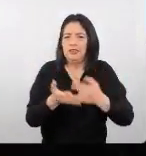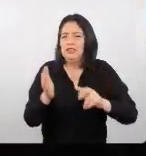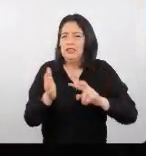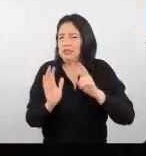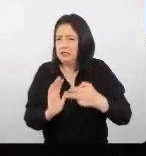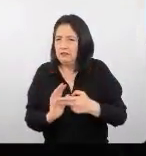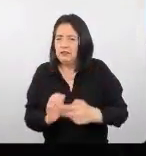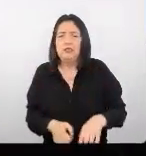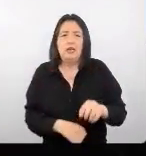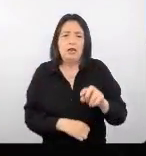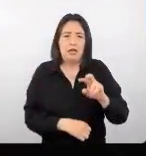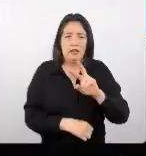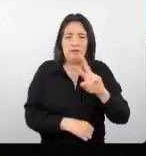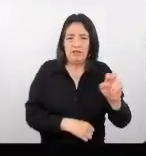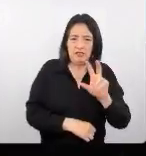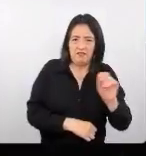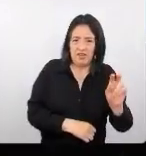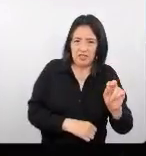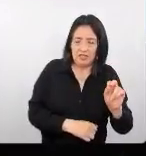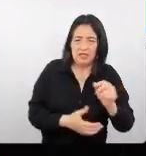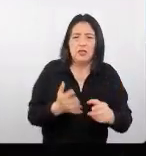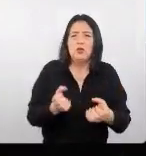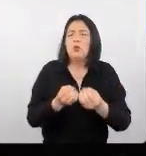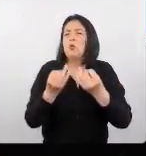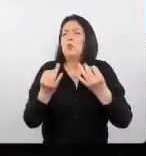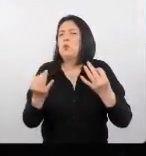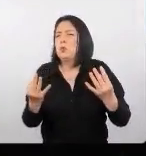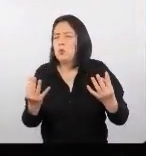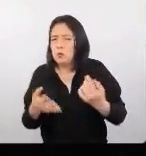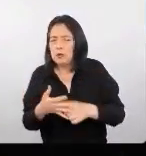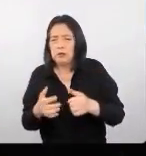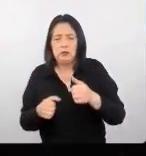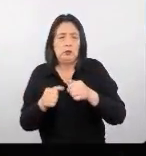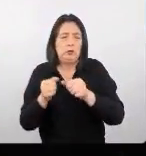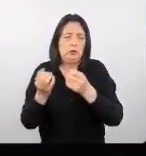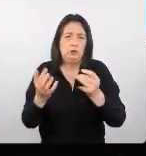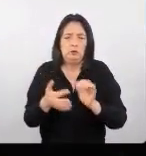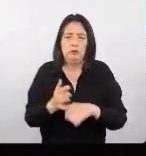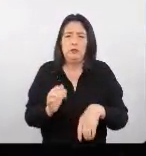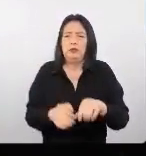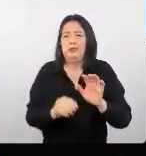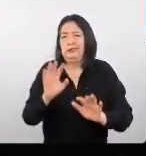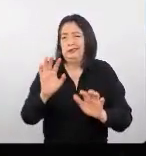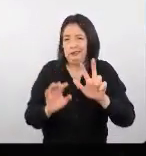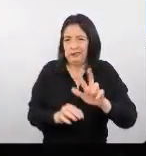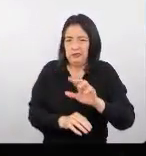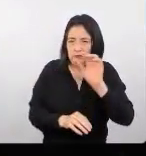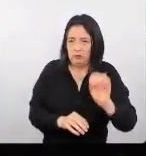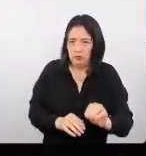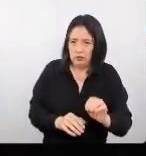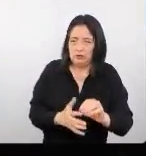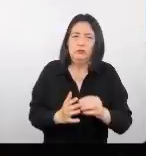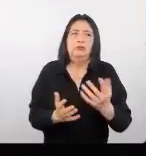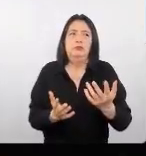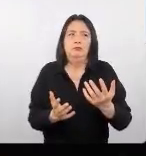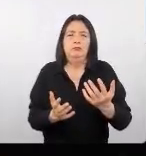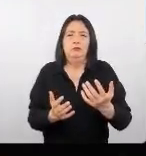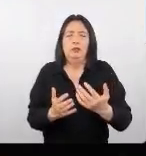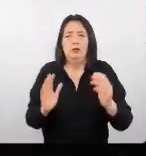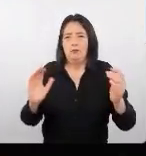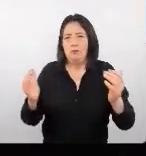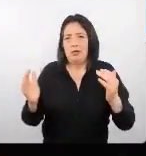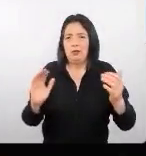ejemplo, en el 2020 se llegaron a resultados que representaban el 13% de lo logrado en 2019.